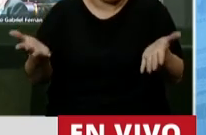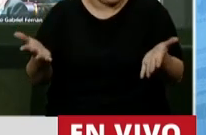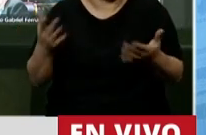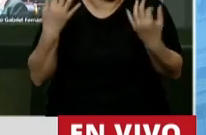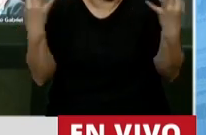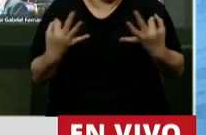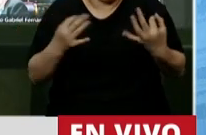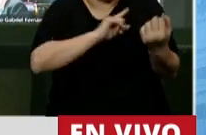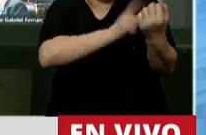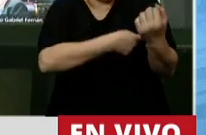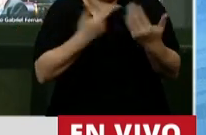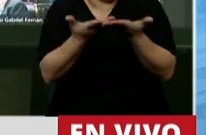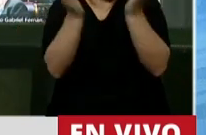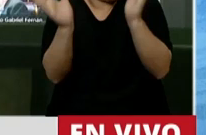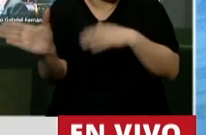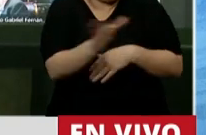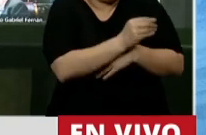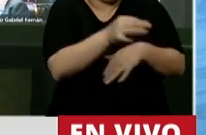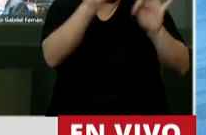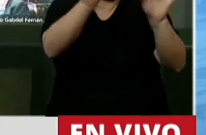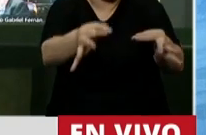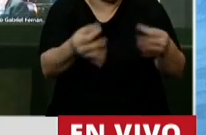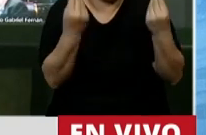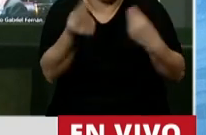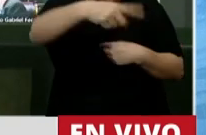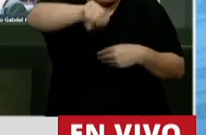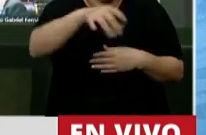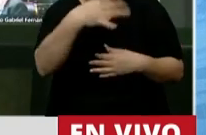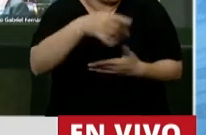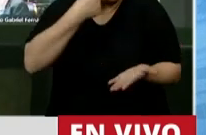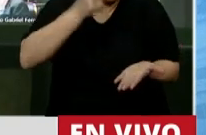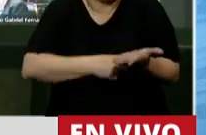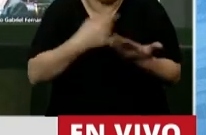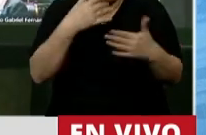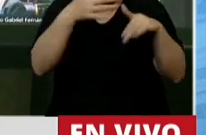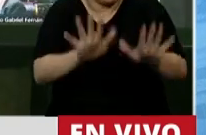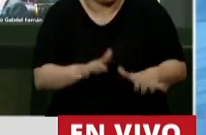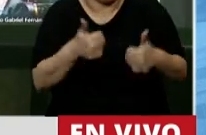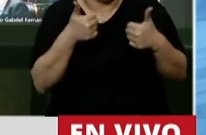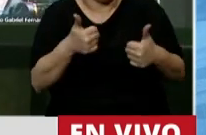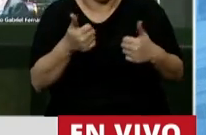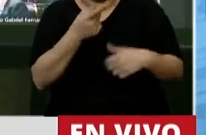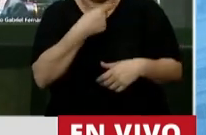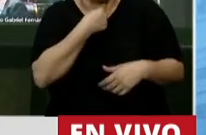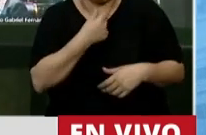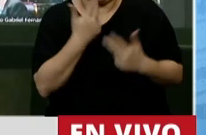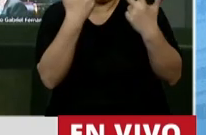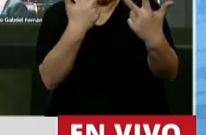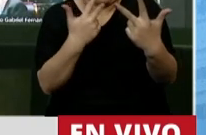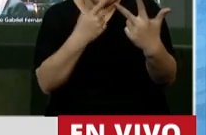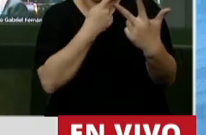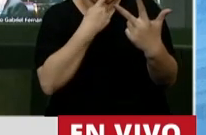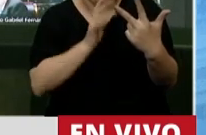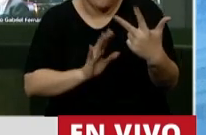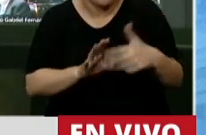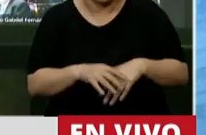poder público sepan, porque son los que están enfrente de las decisiones que van tomando. Presidente, quiero dar tres ejemplos de